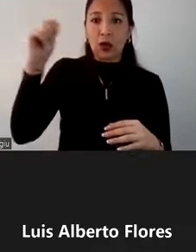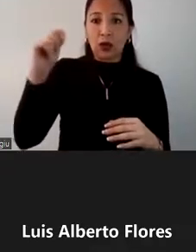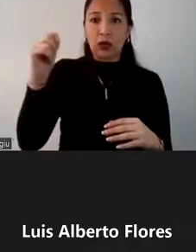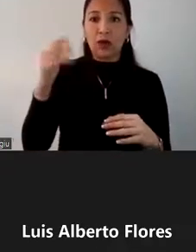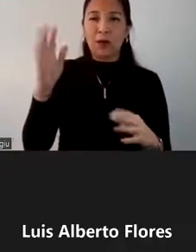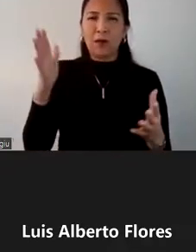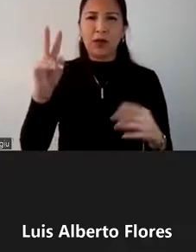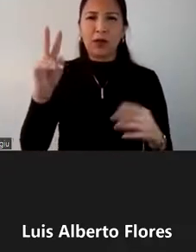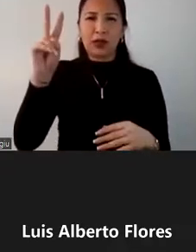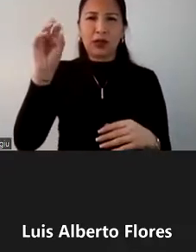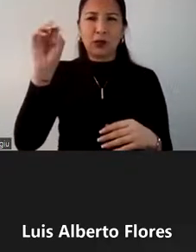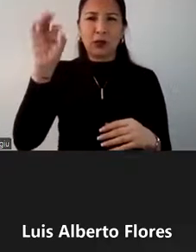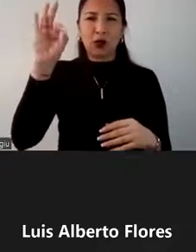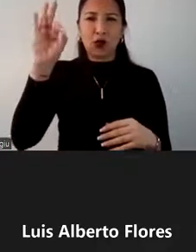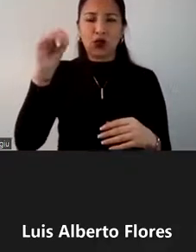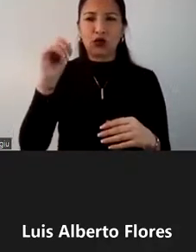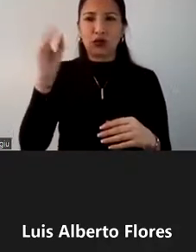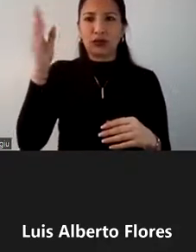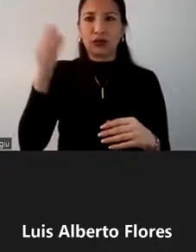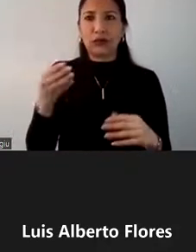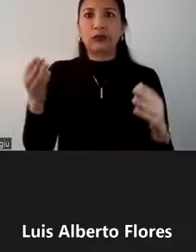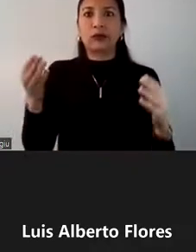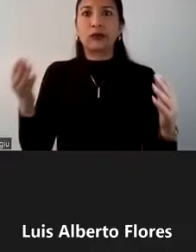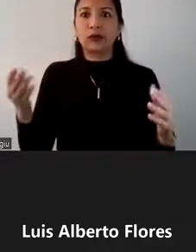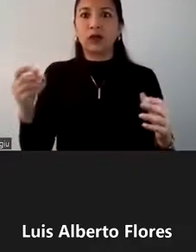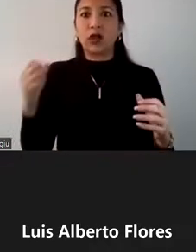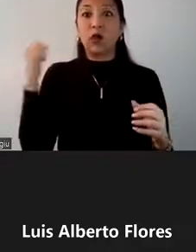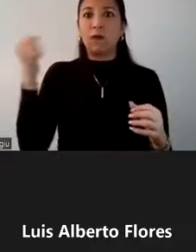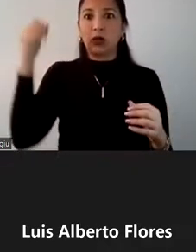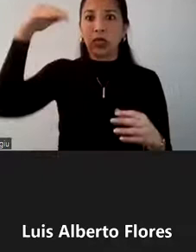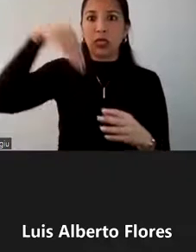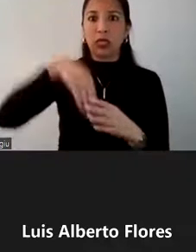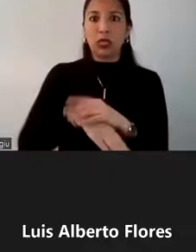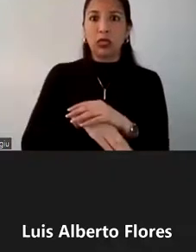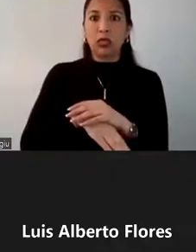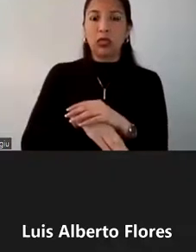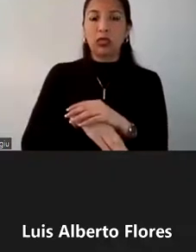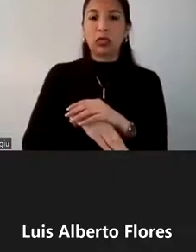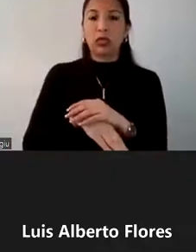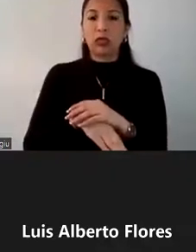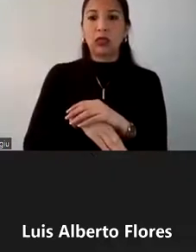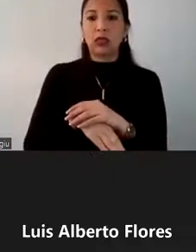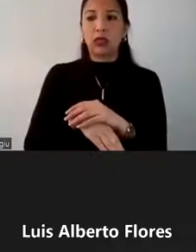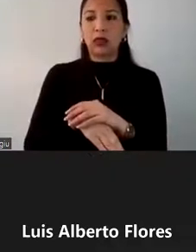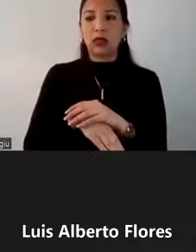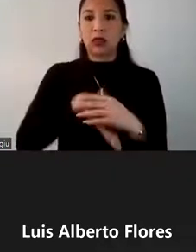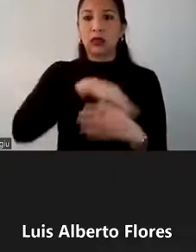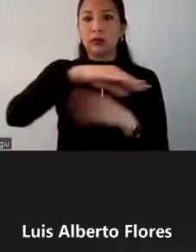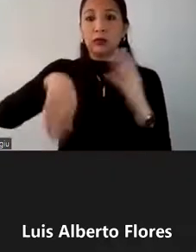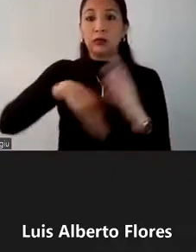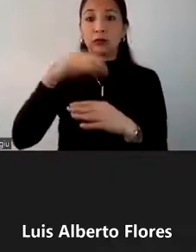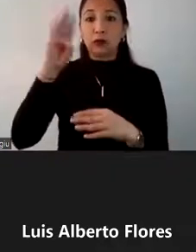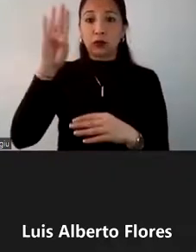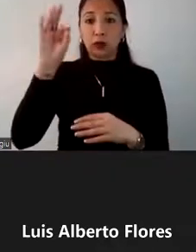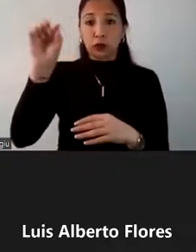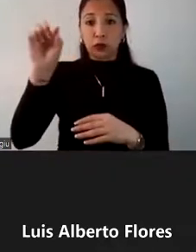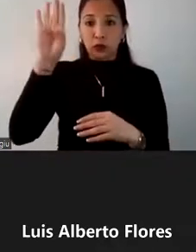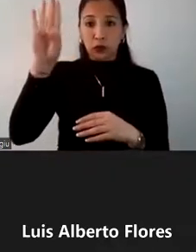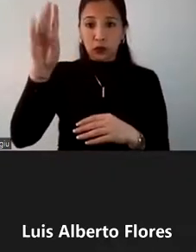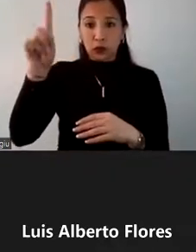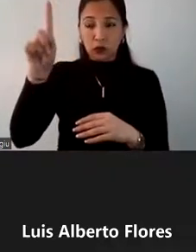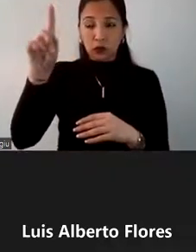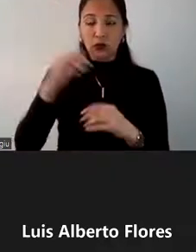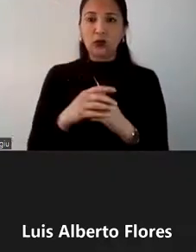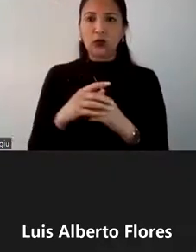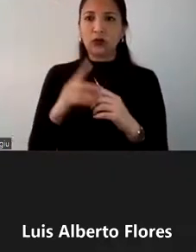7.8, generando una fuerte caída de PBI per cápita de 9.1. y peor